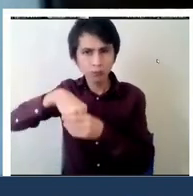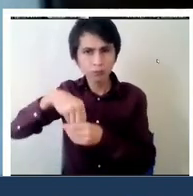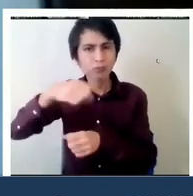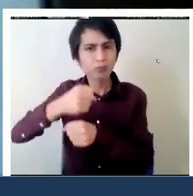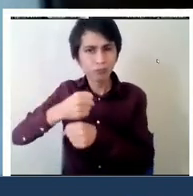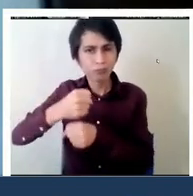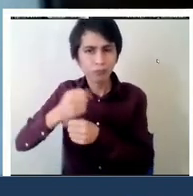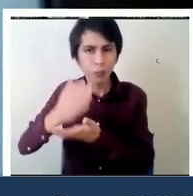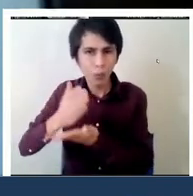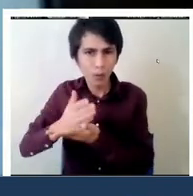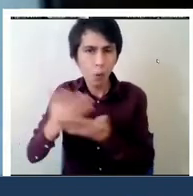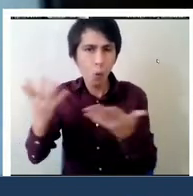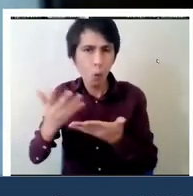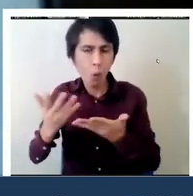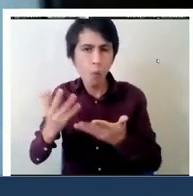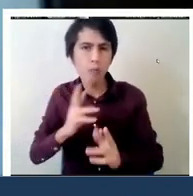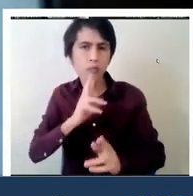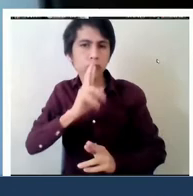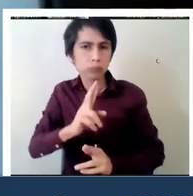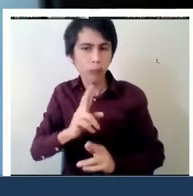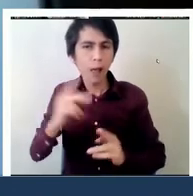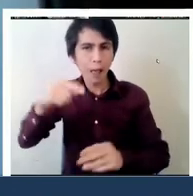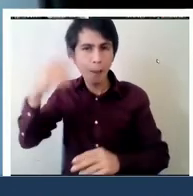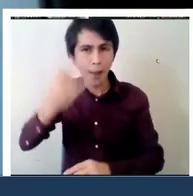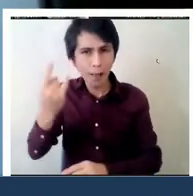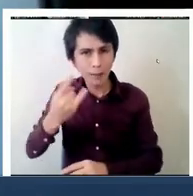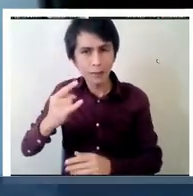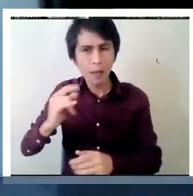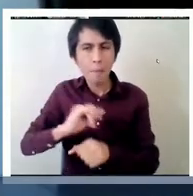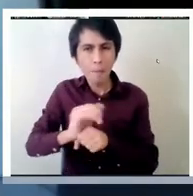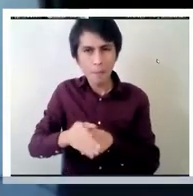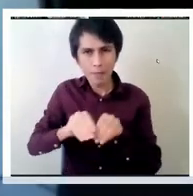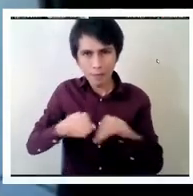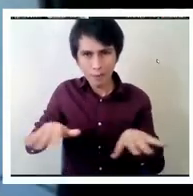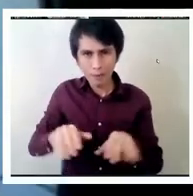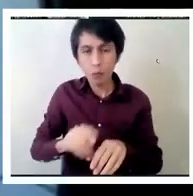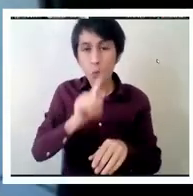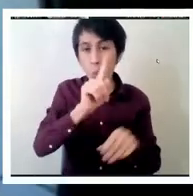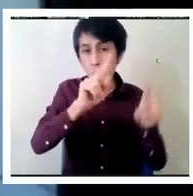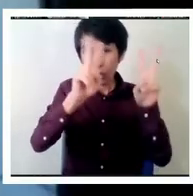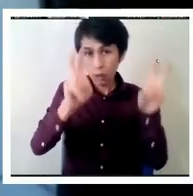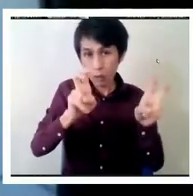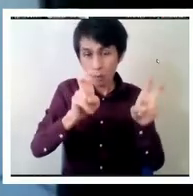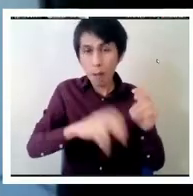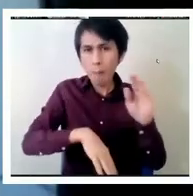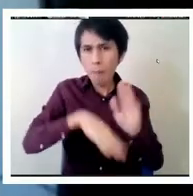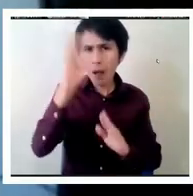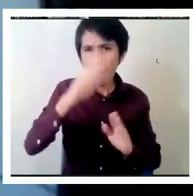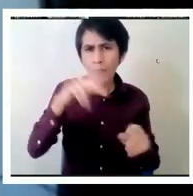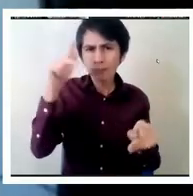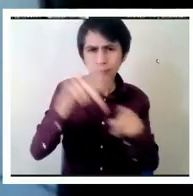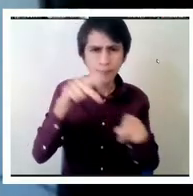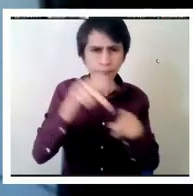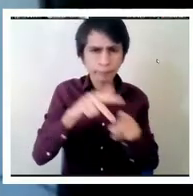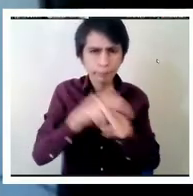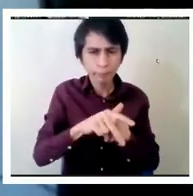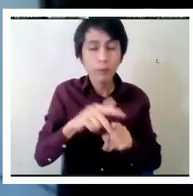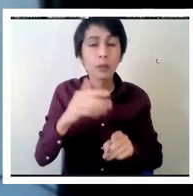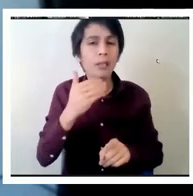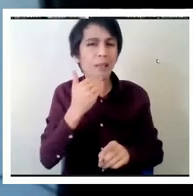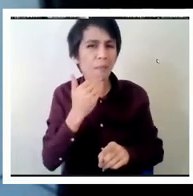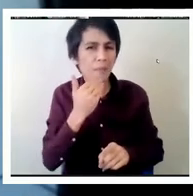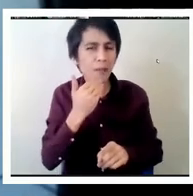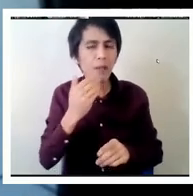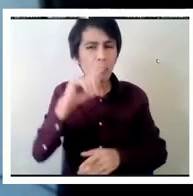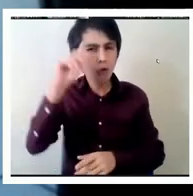la emergencia que resultó la pandemia. Uno de los ámbitos en los cuales hubo irrupción, pero también hubo mucha innovación en el